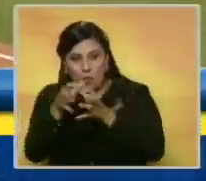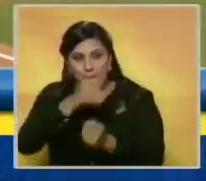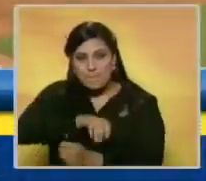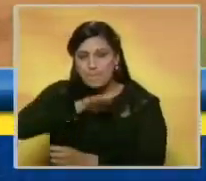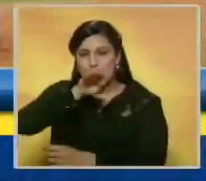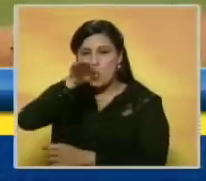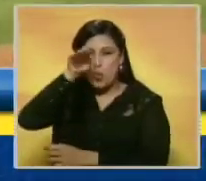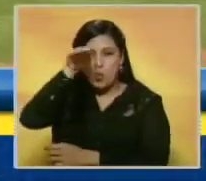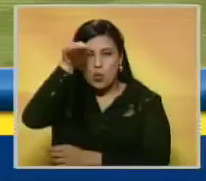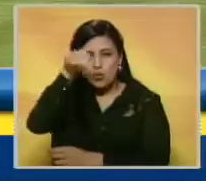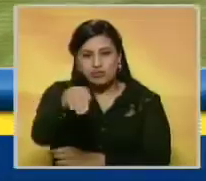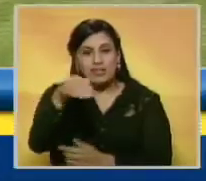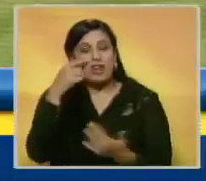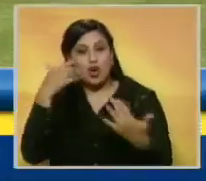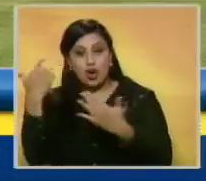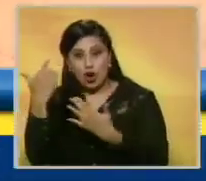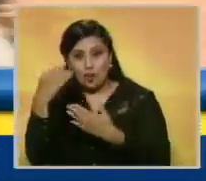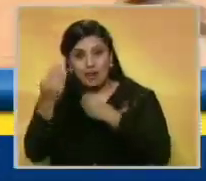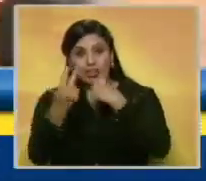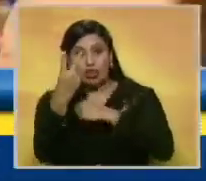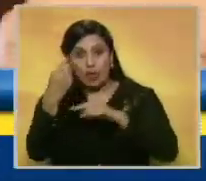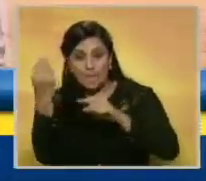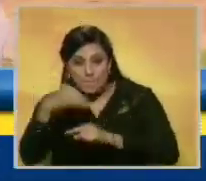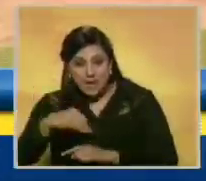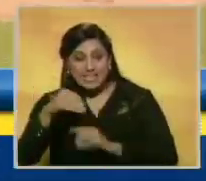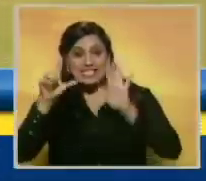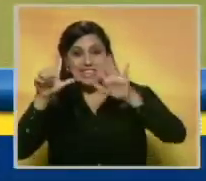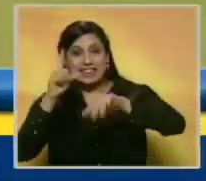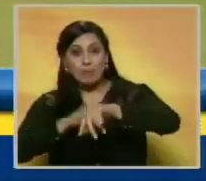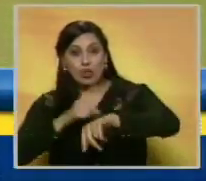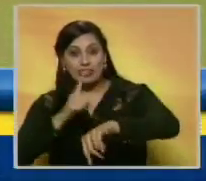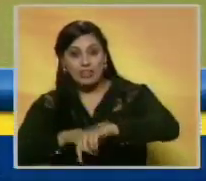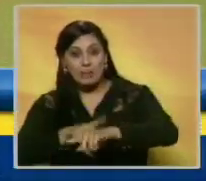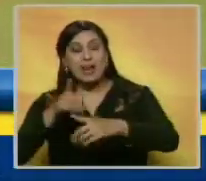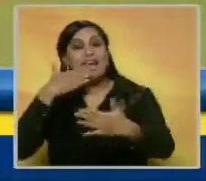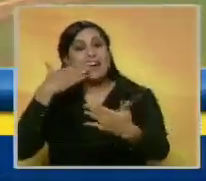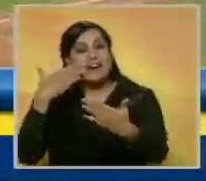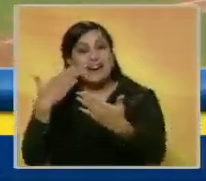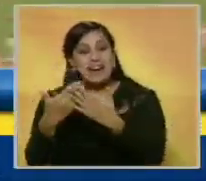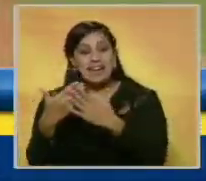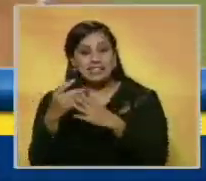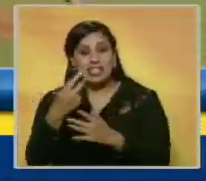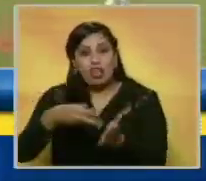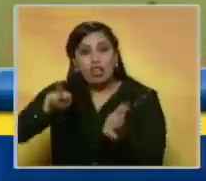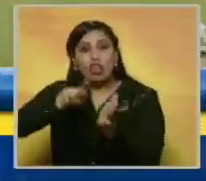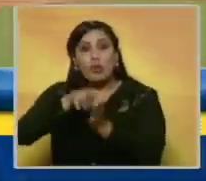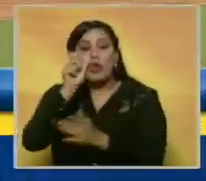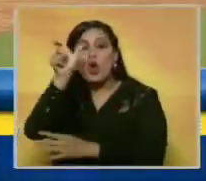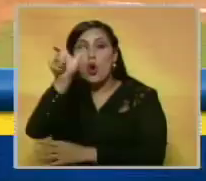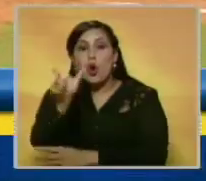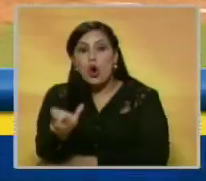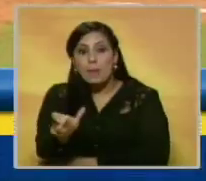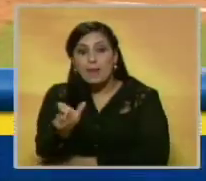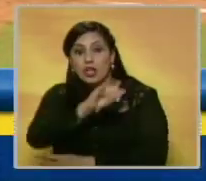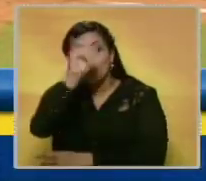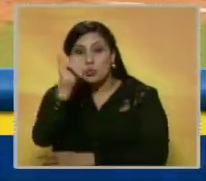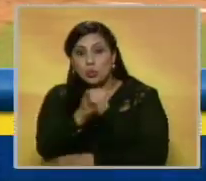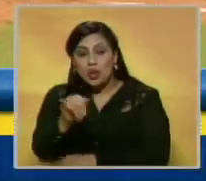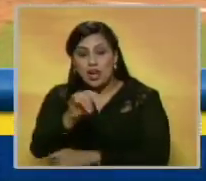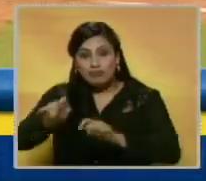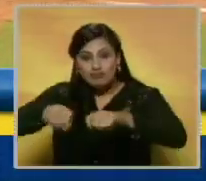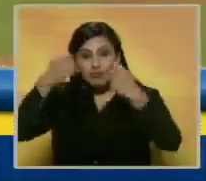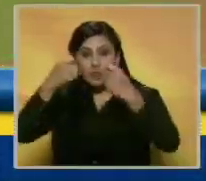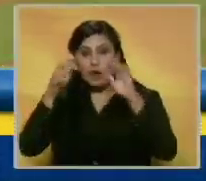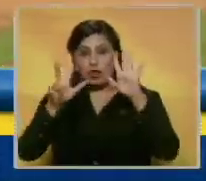de la temporada. Cardenales anotó dos carreras más en el séptimo capítulo, gracias a un doble de César Hernández. Zulia rompió el